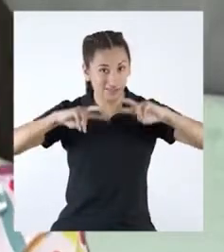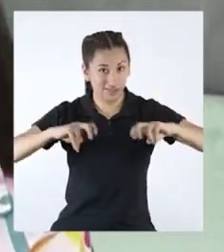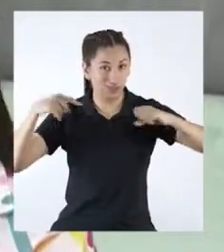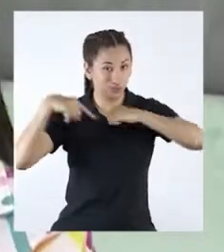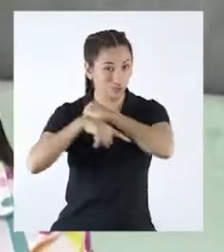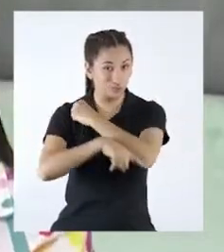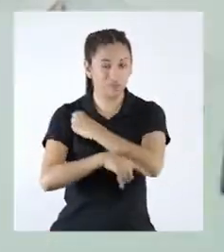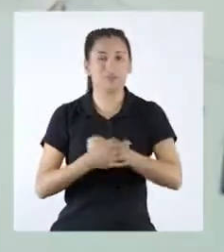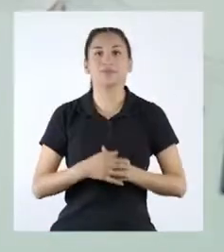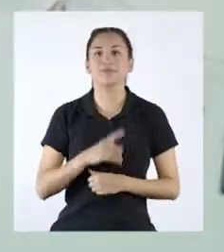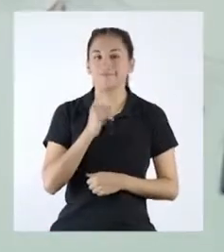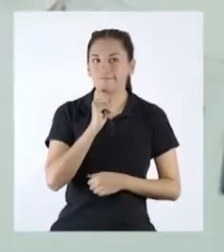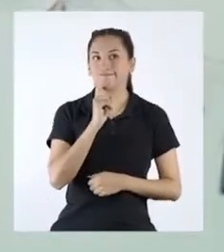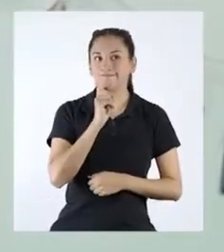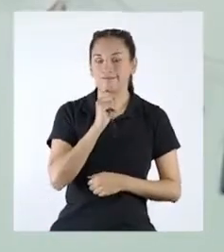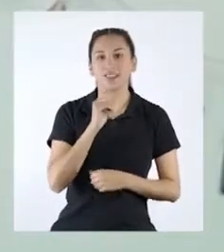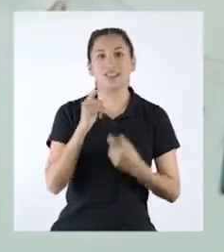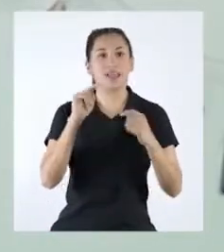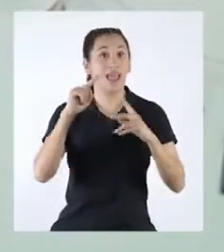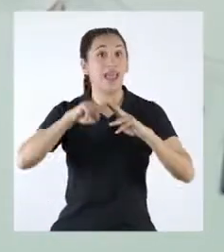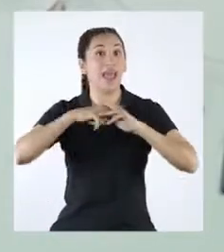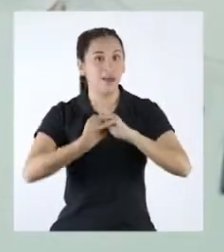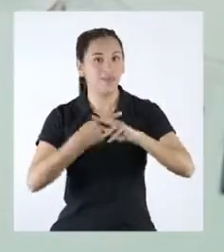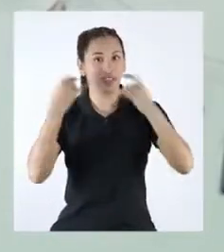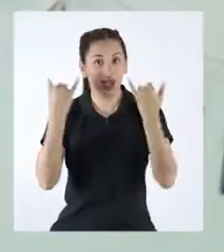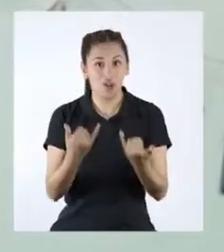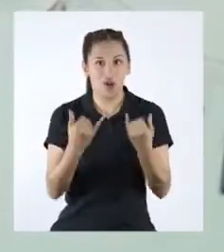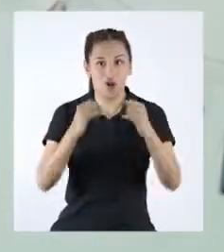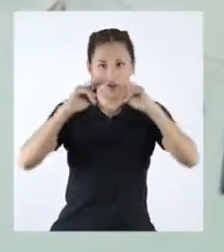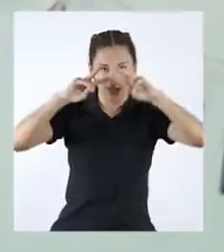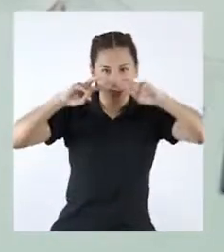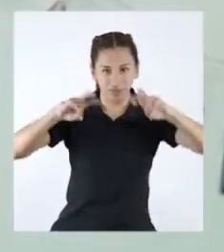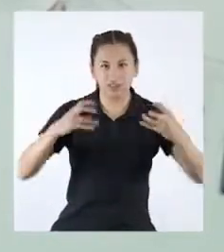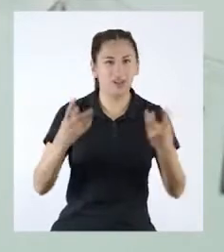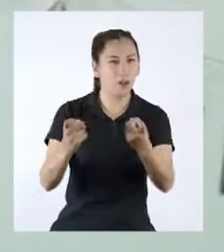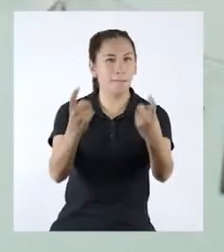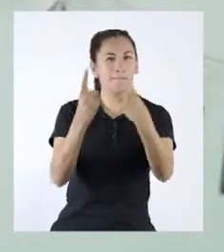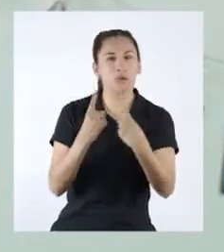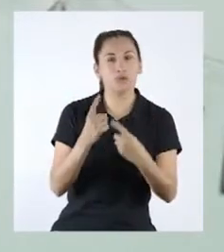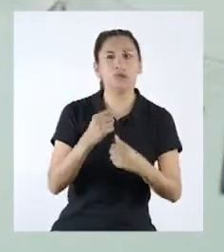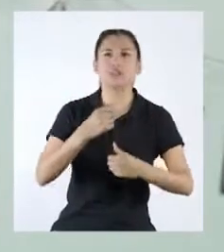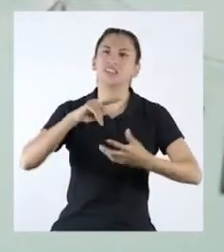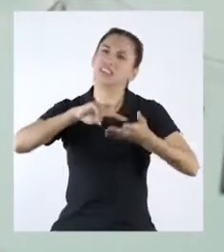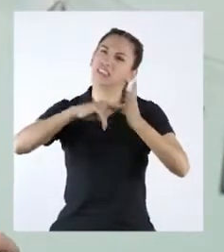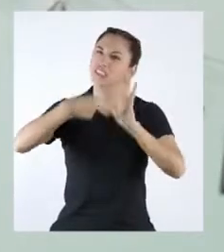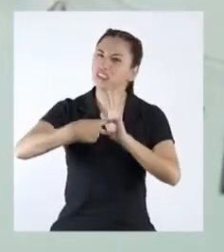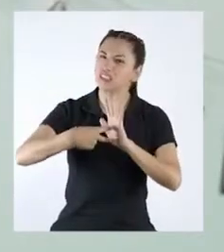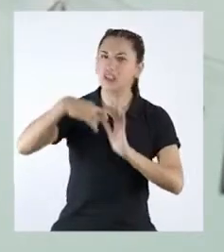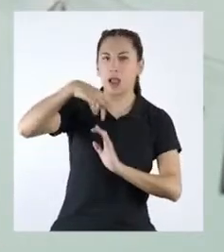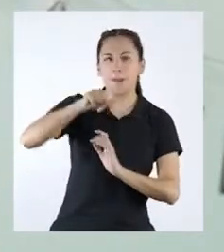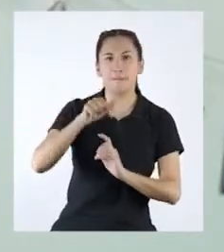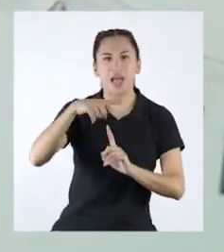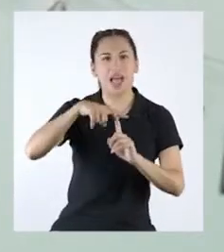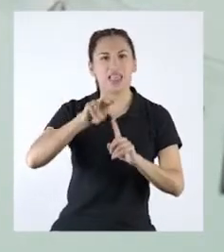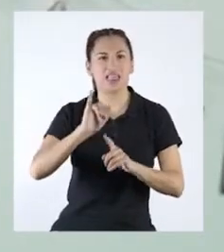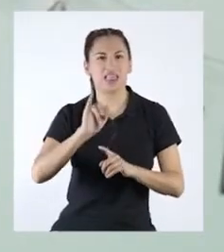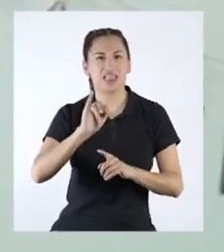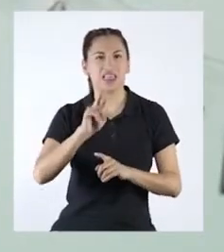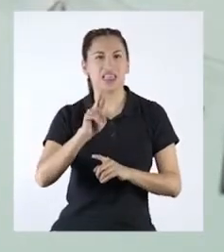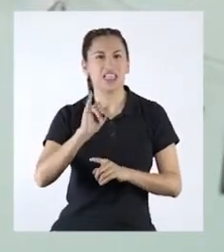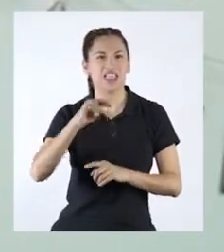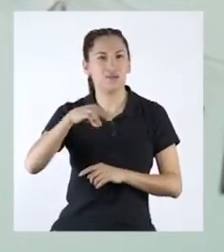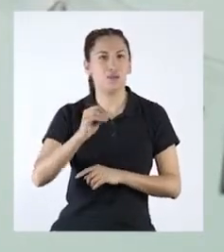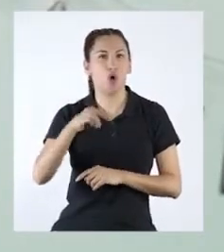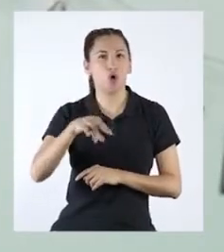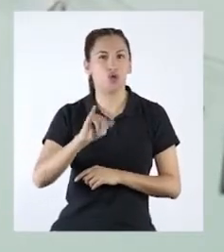investigación. Veamos. Comenzaremos nuestra investigación hoy preguntándonos ¿qué son los patrimonios culturales y los